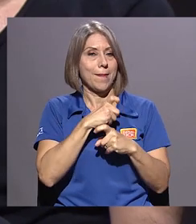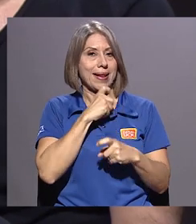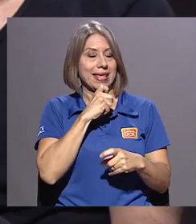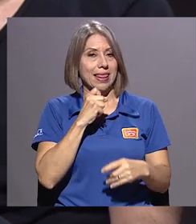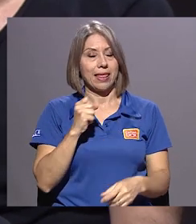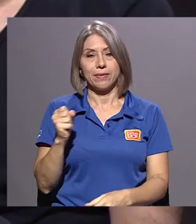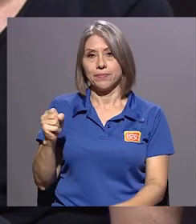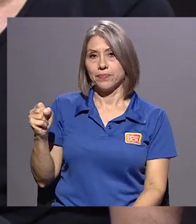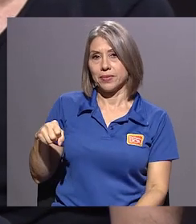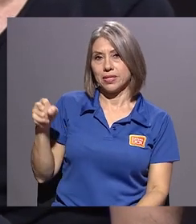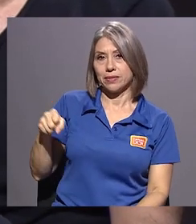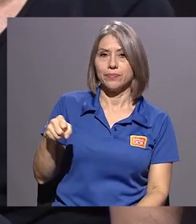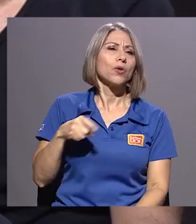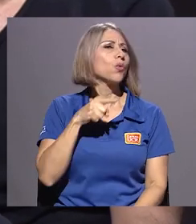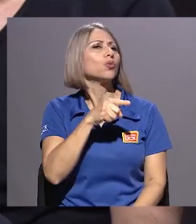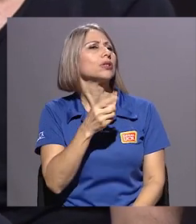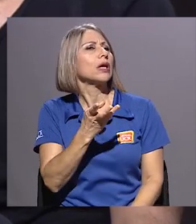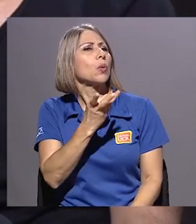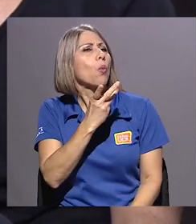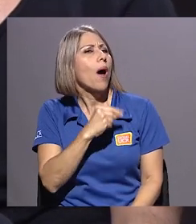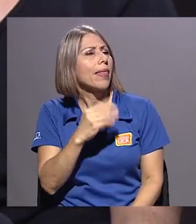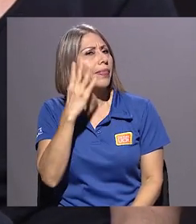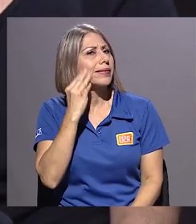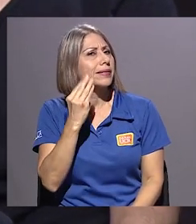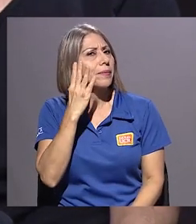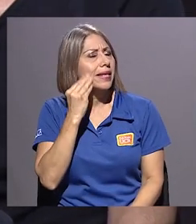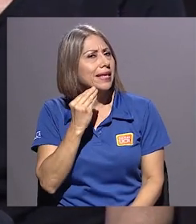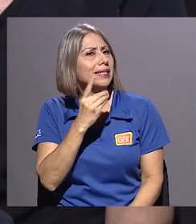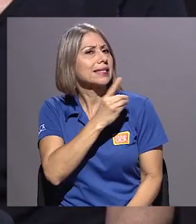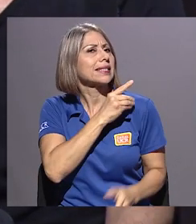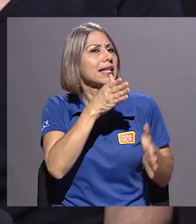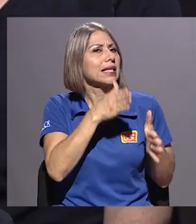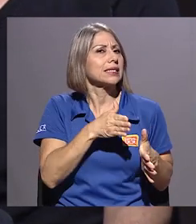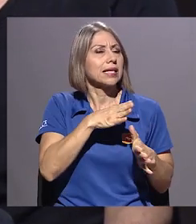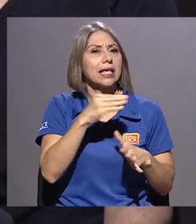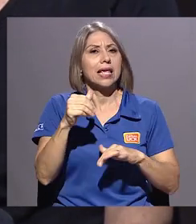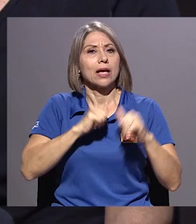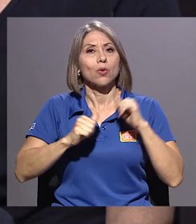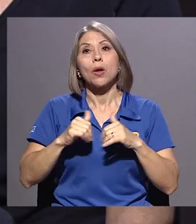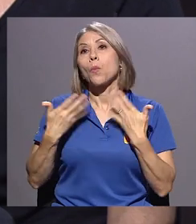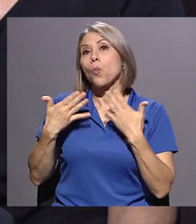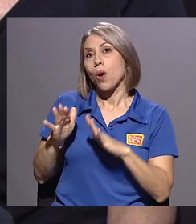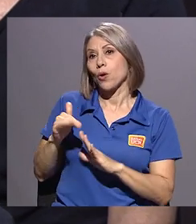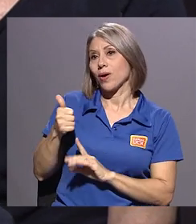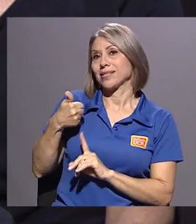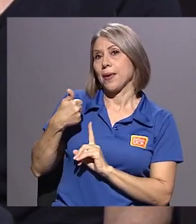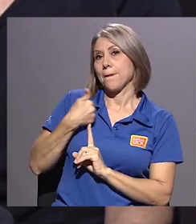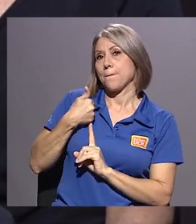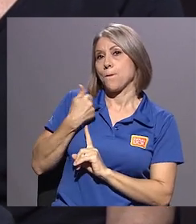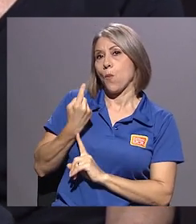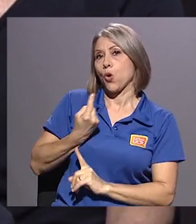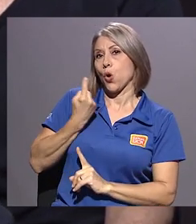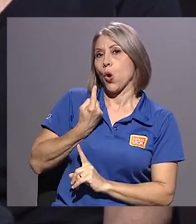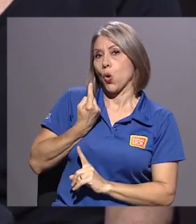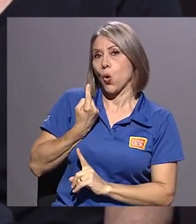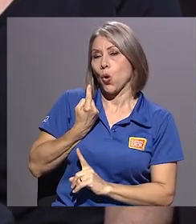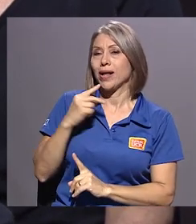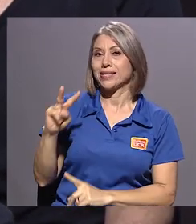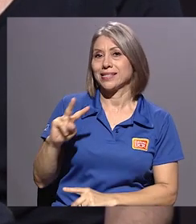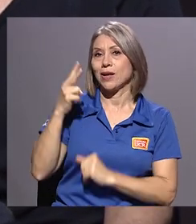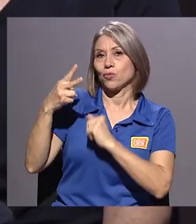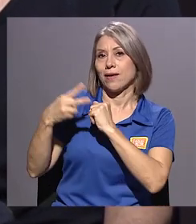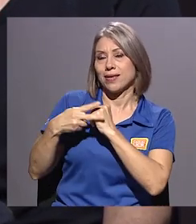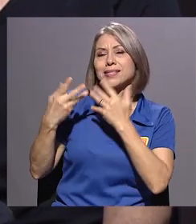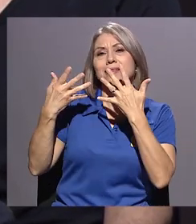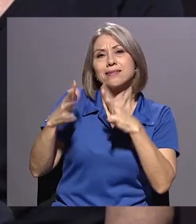No sé cuántas experiencias tenés de dirigir y actuar. Bueno, sí monólogo es la segunda. Ya me ha tocado en